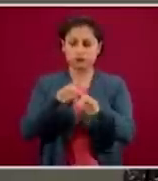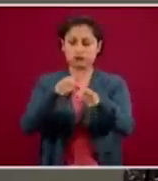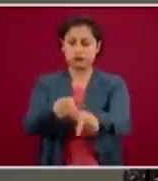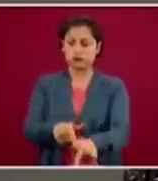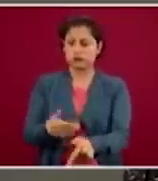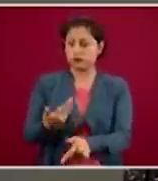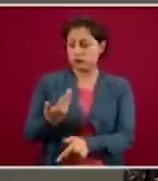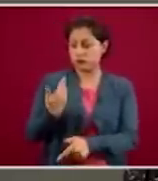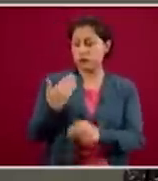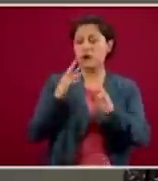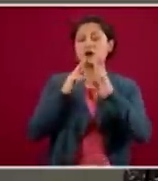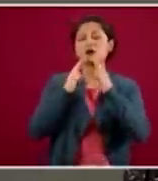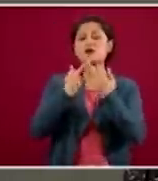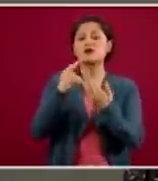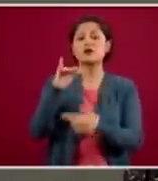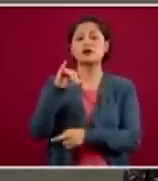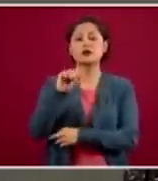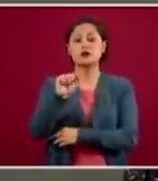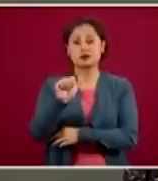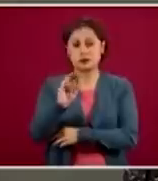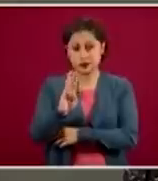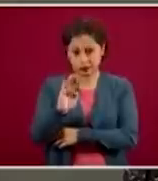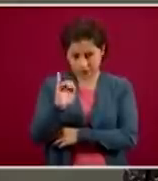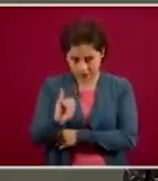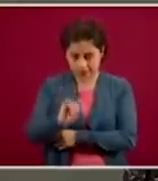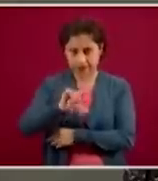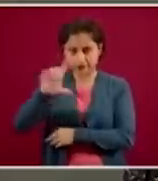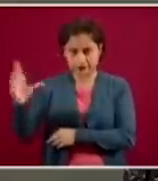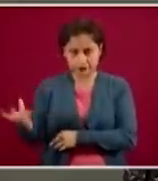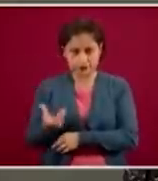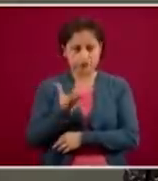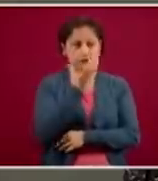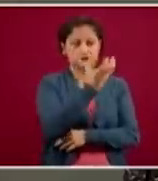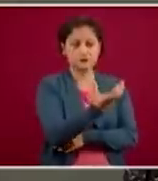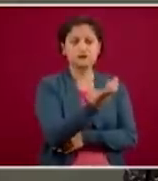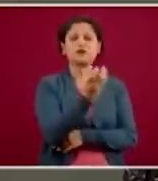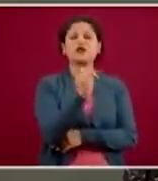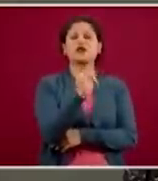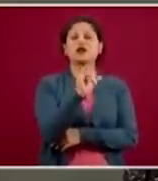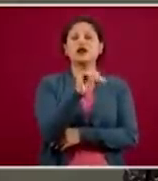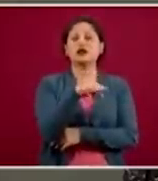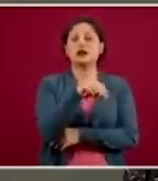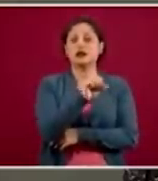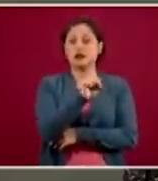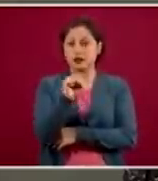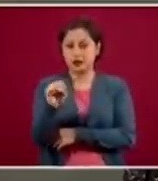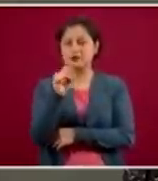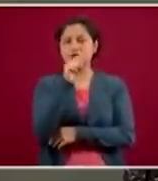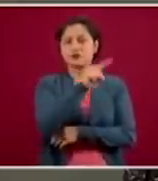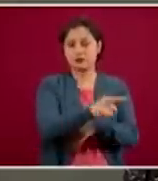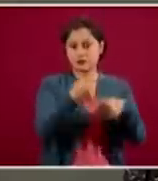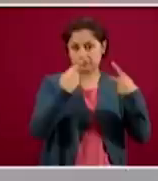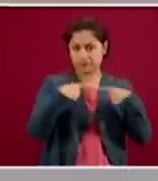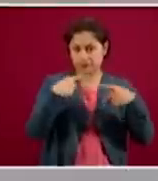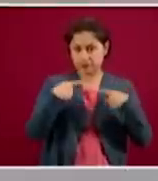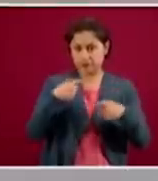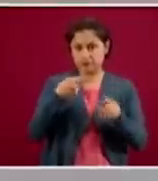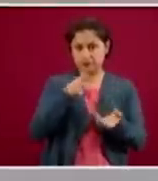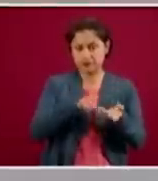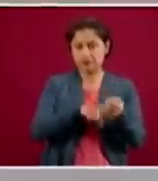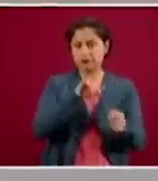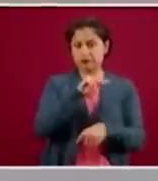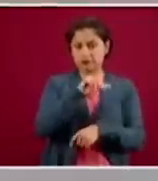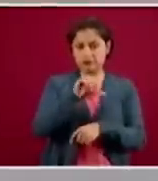juntos al Seguro Social, al Comando Operativo del Seguro Social. Estuvieron los colegas del Seguro Social, del Issste